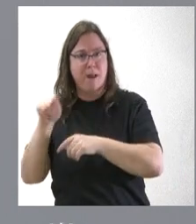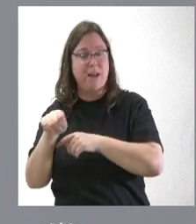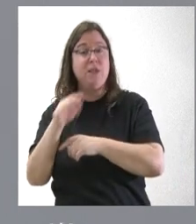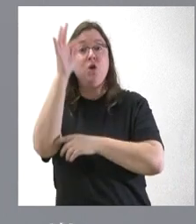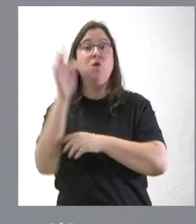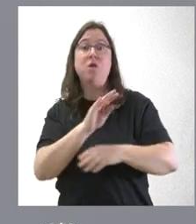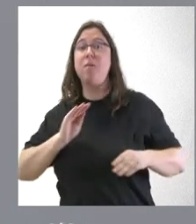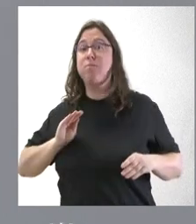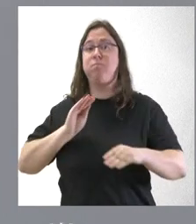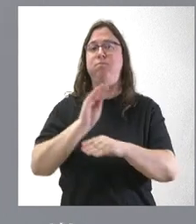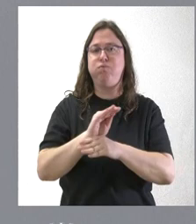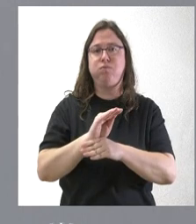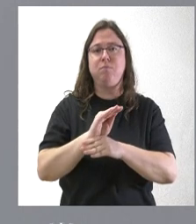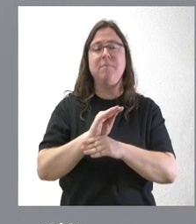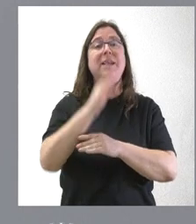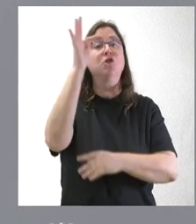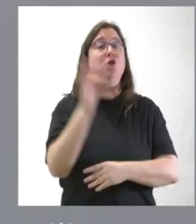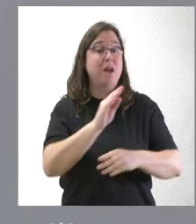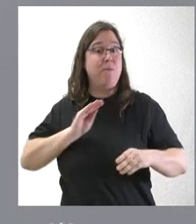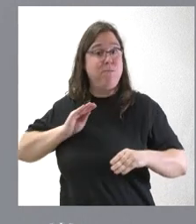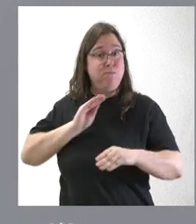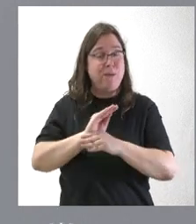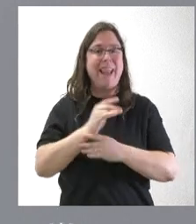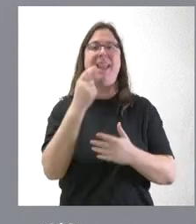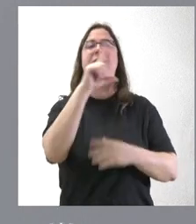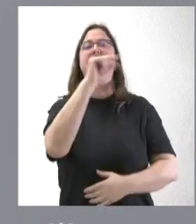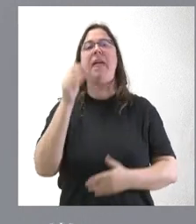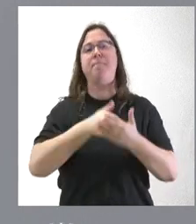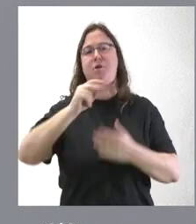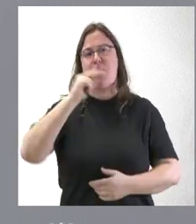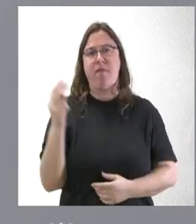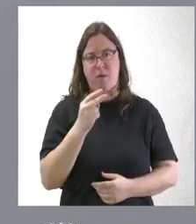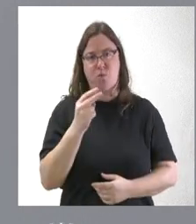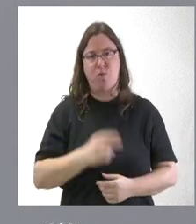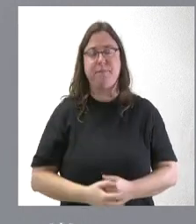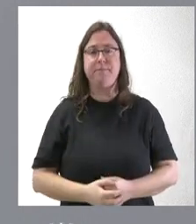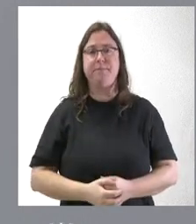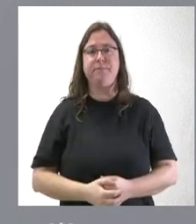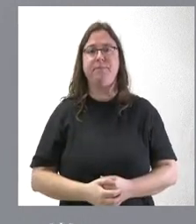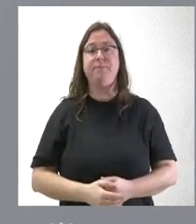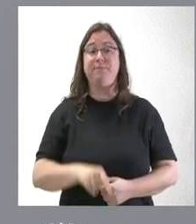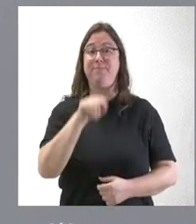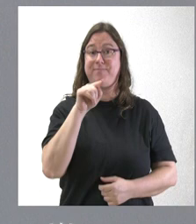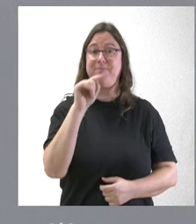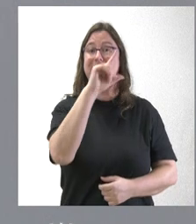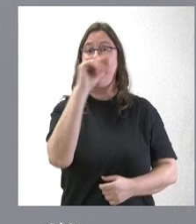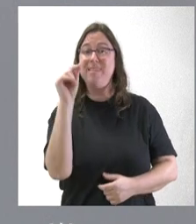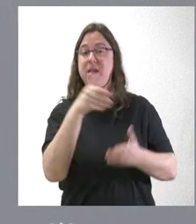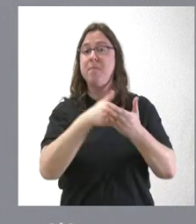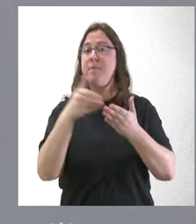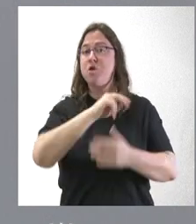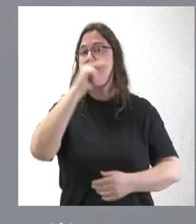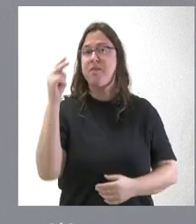hablamos de la actuación de la Junta de Castilla y León, la total asciende a 100 millones de euros. De estos 100 millones de